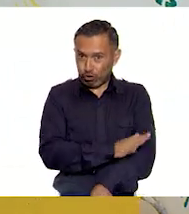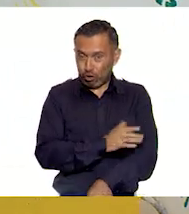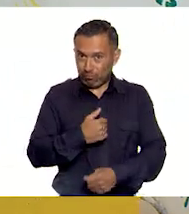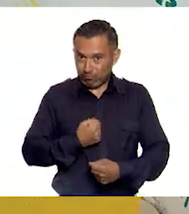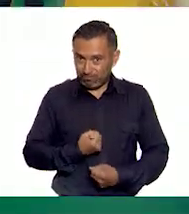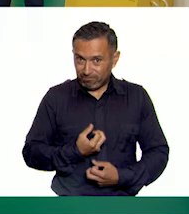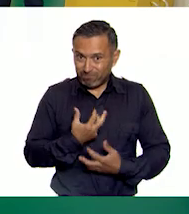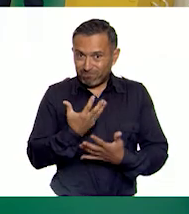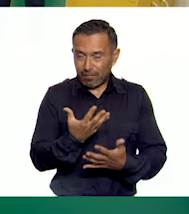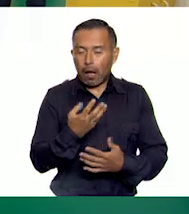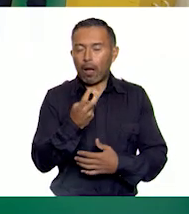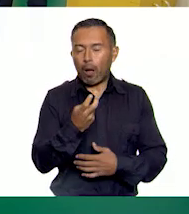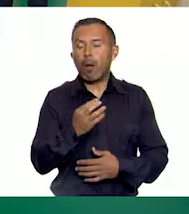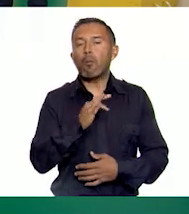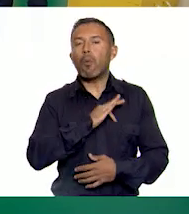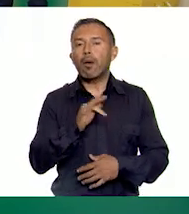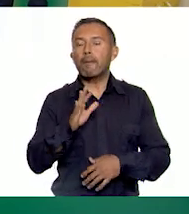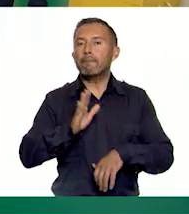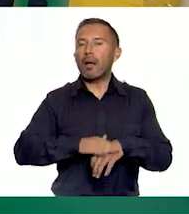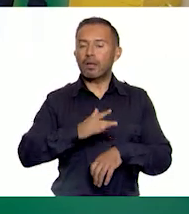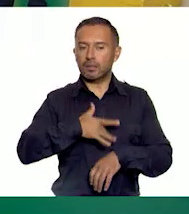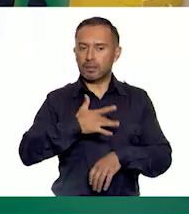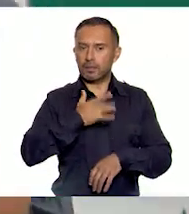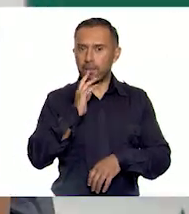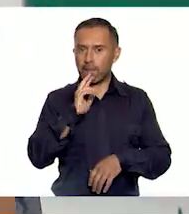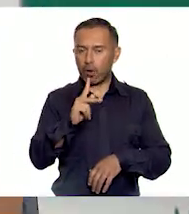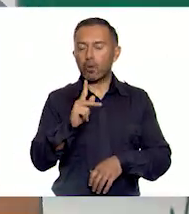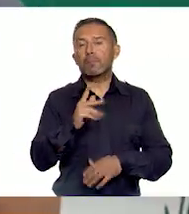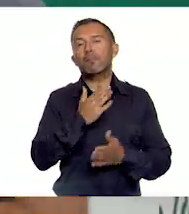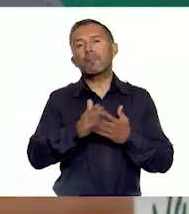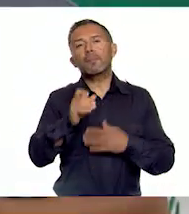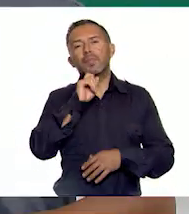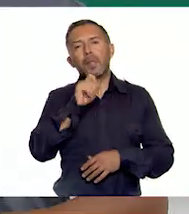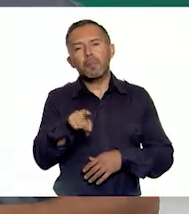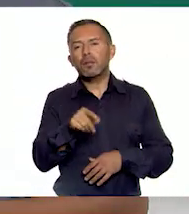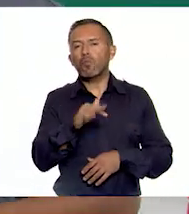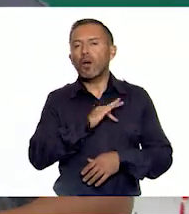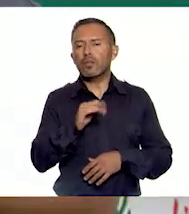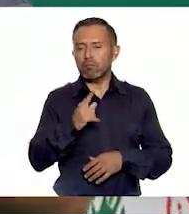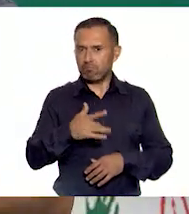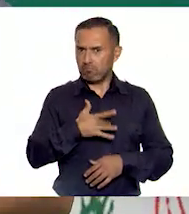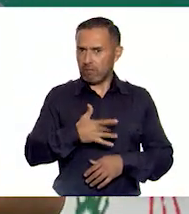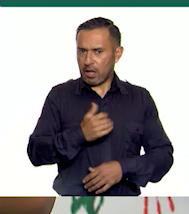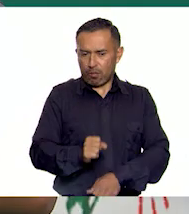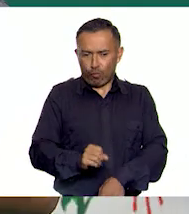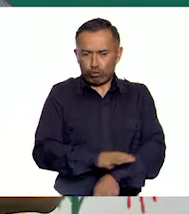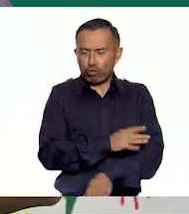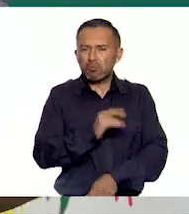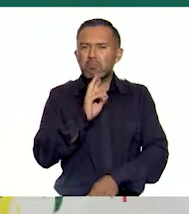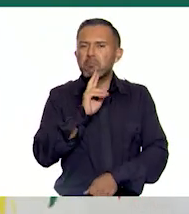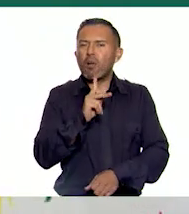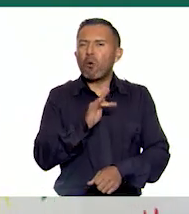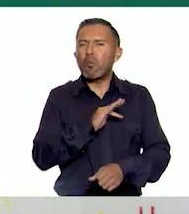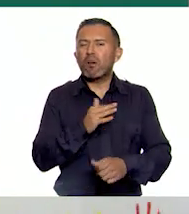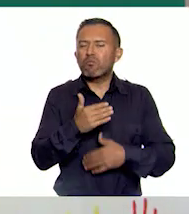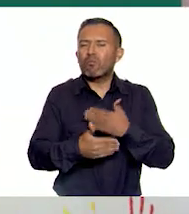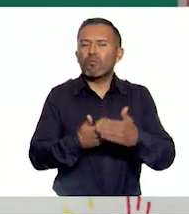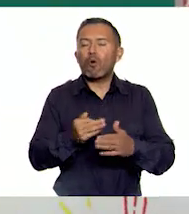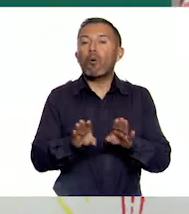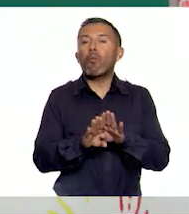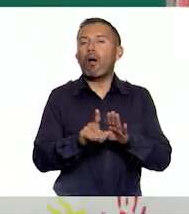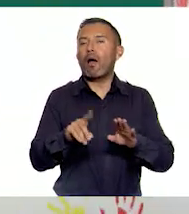justamente a que nos podamos sentir mejor. Y también una buena manera de mejorar nuestras emociones, pues es a través de la actividad. Eso